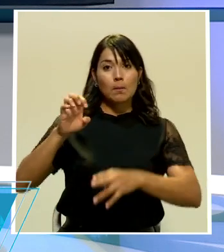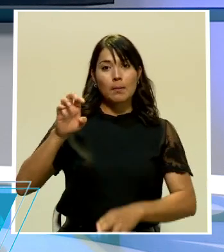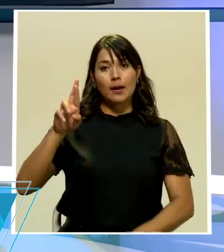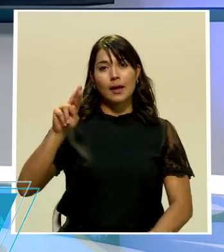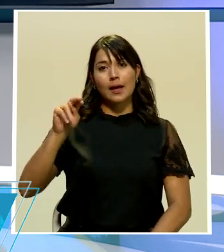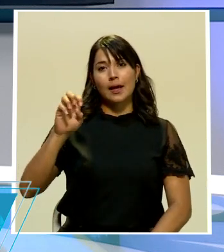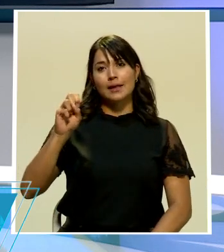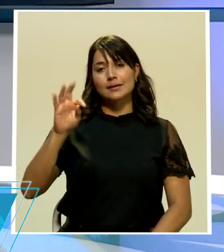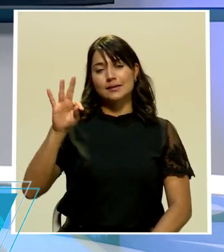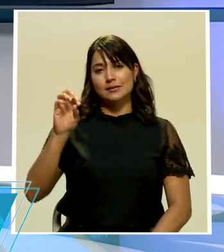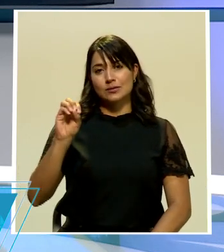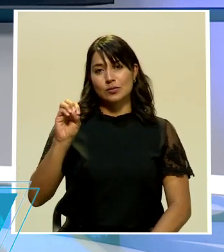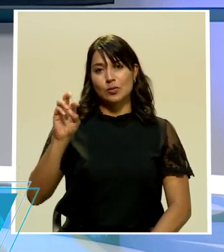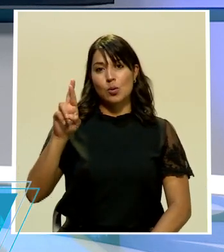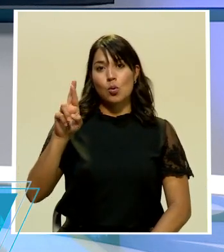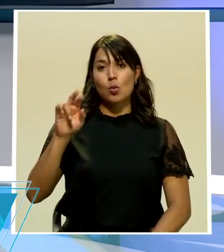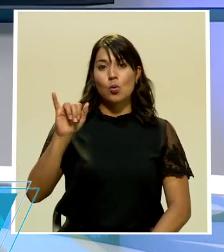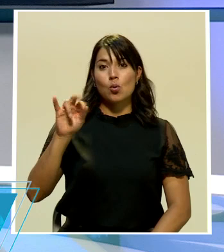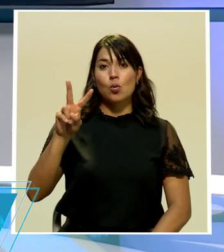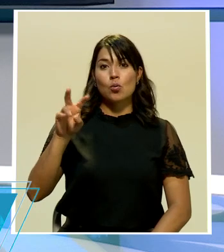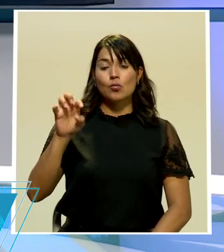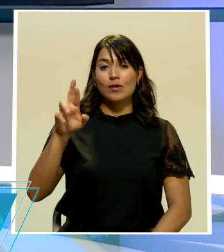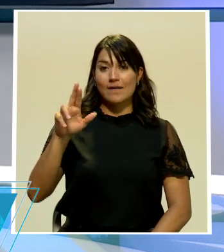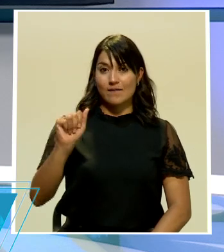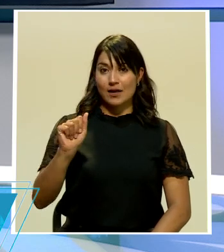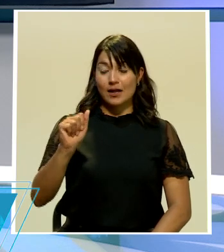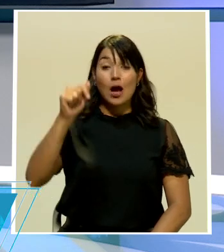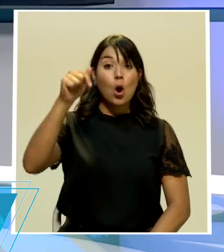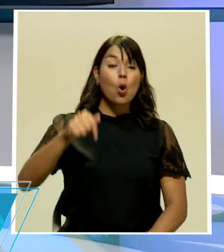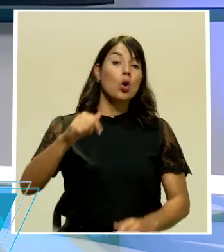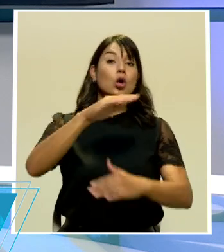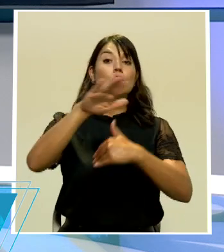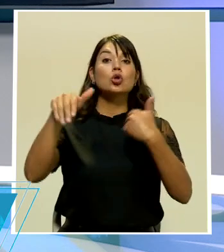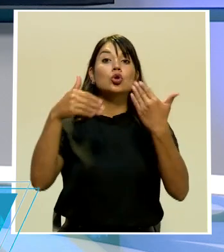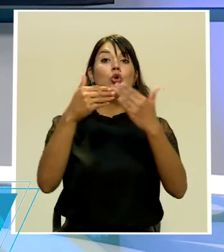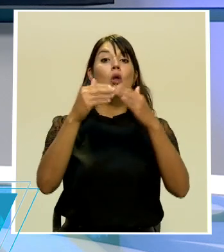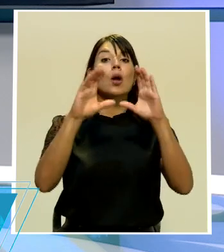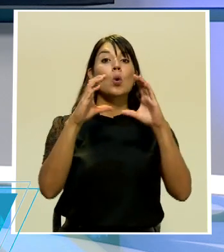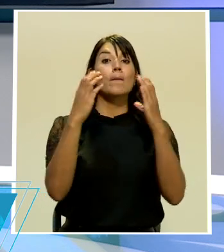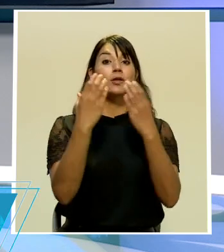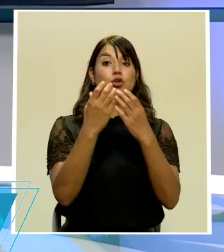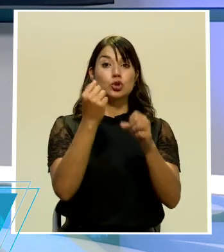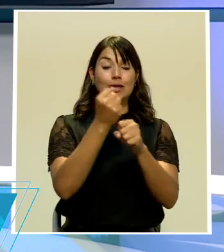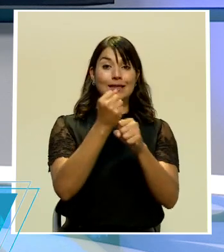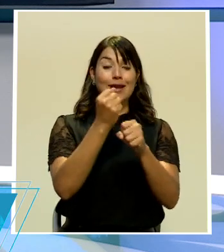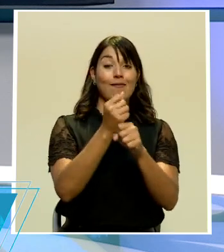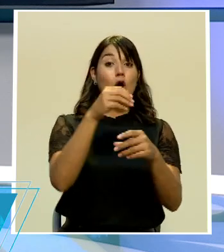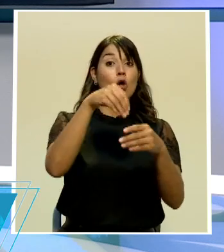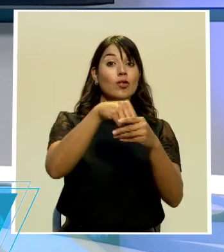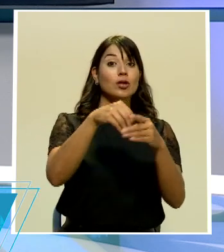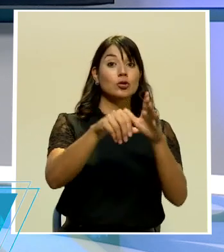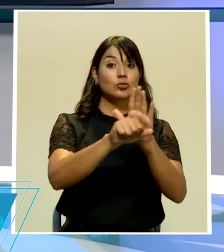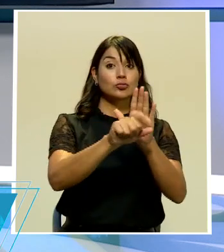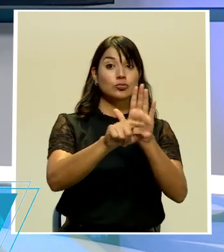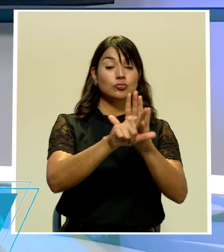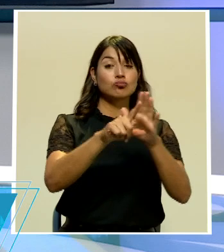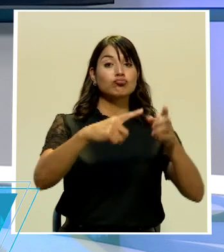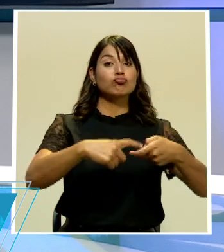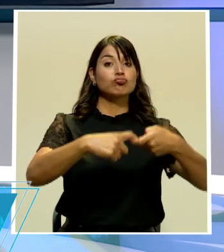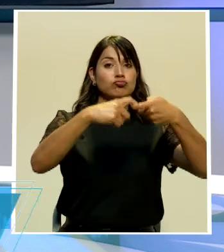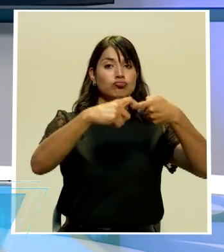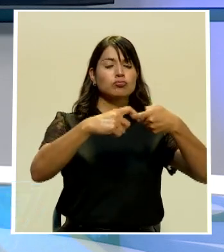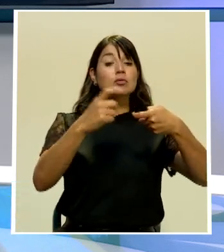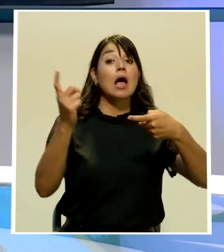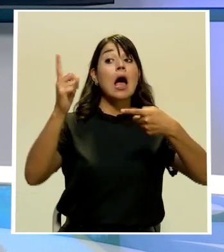Rivera. Hoy, todas las comisiones de trabajo en la Asamblea Legislativa quedaron suspendidas hasta el